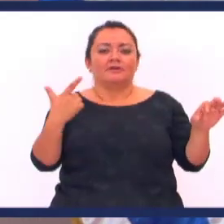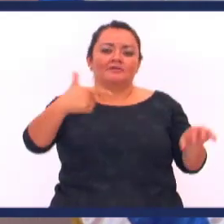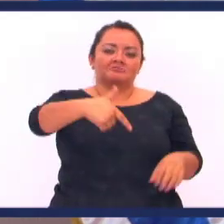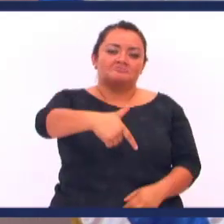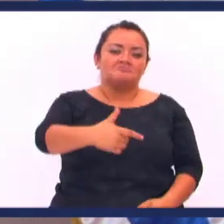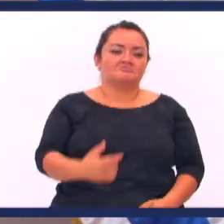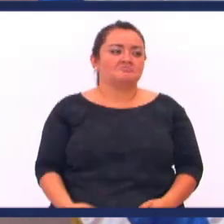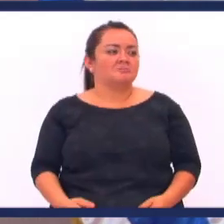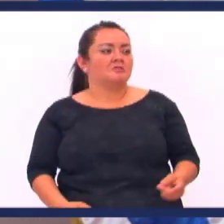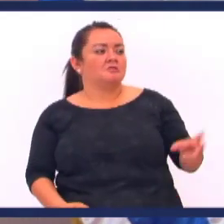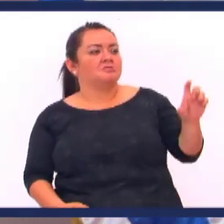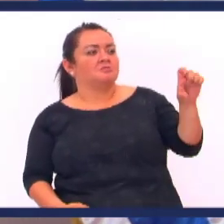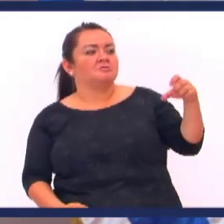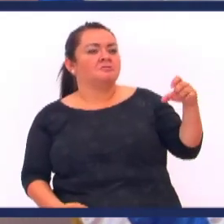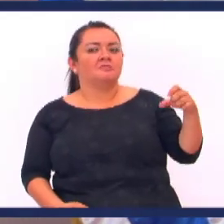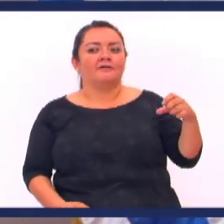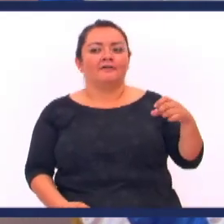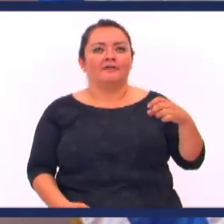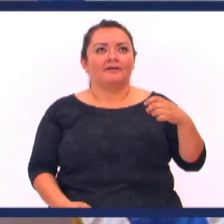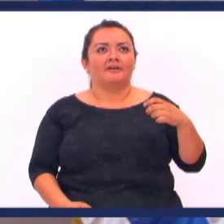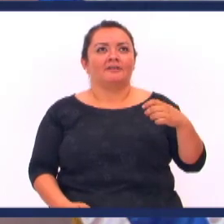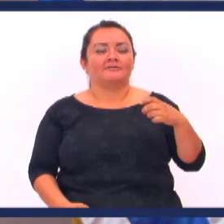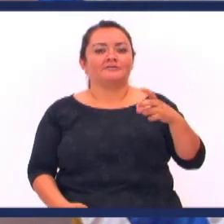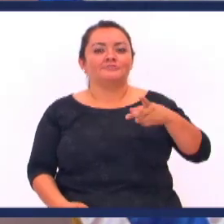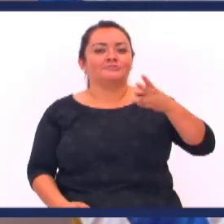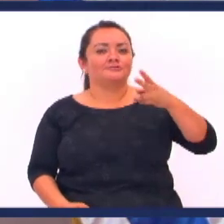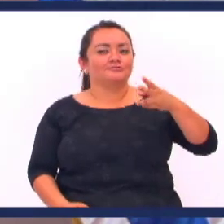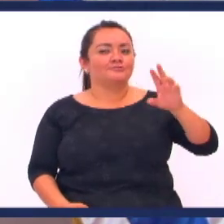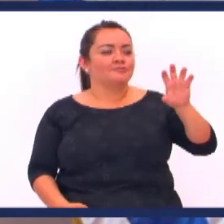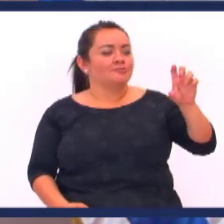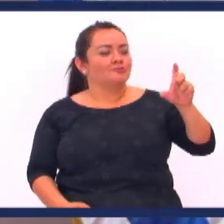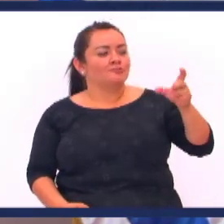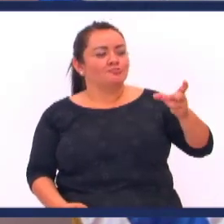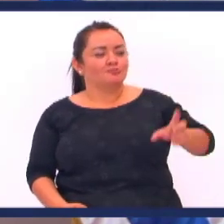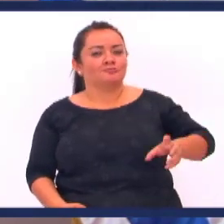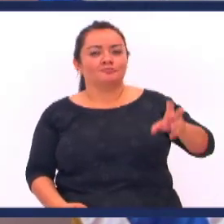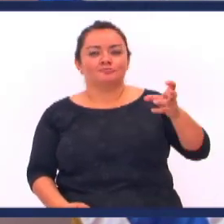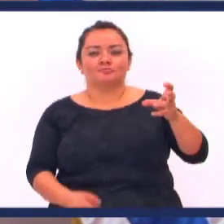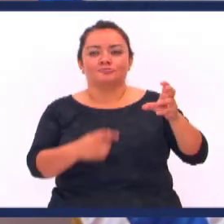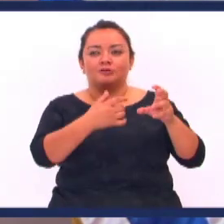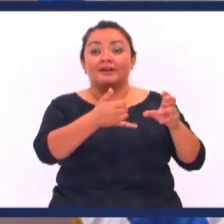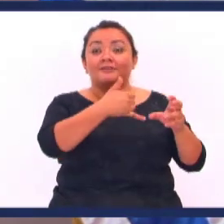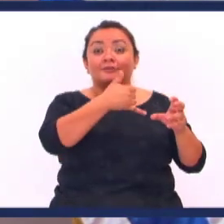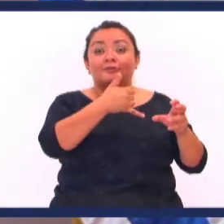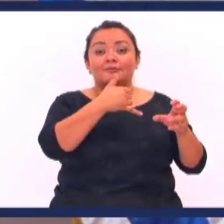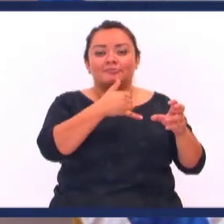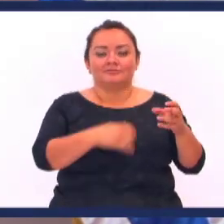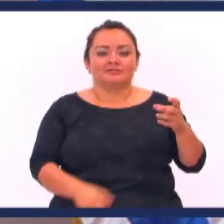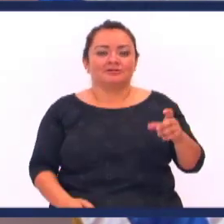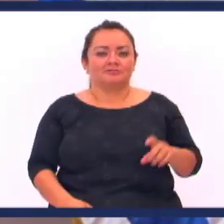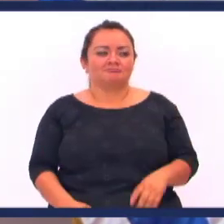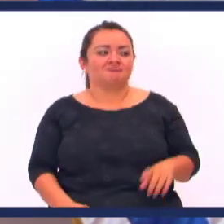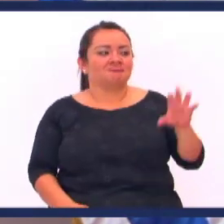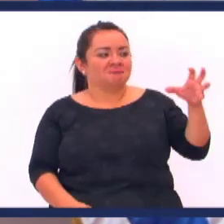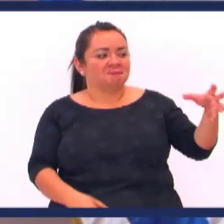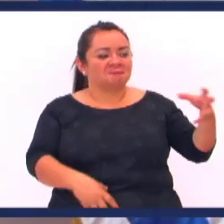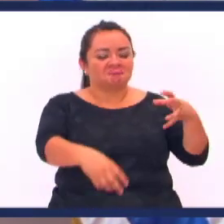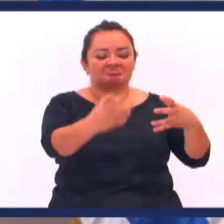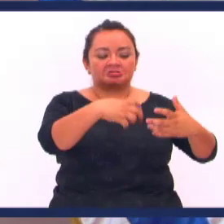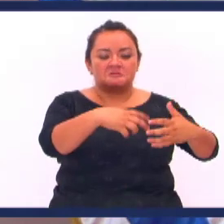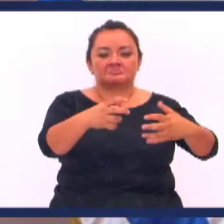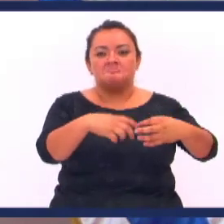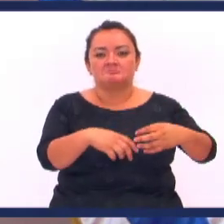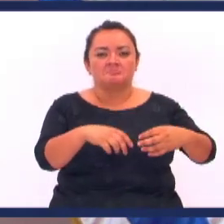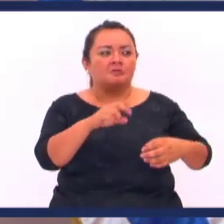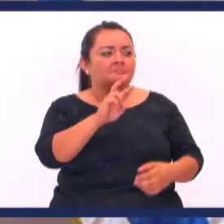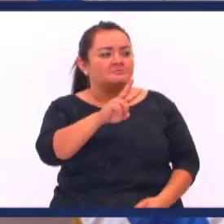De gasolina Dame un paquete De tall boys Los que conocen Este idioma Son los niños altos Son cervezas De 16 onzas Dame un paquete Tall boys